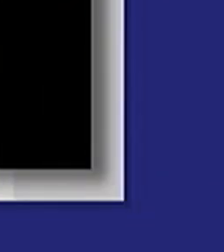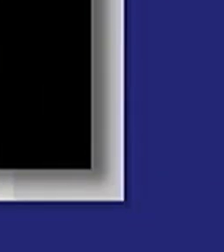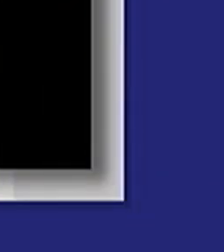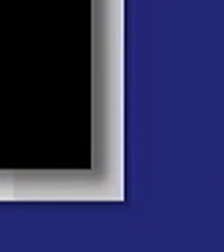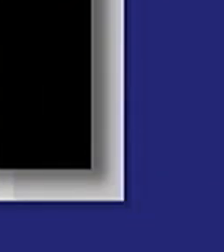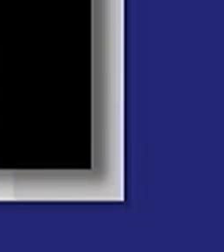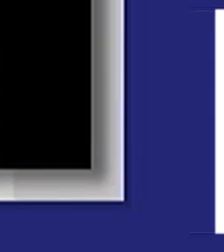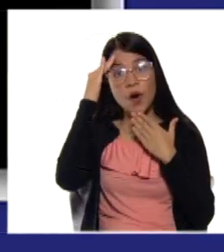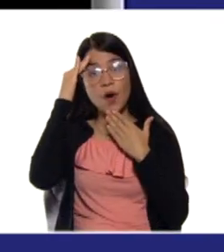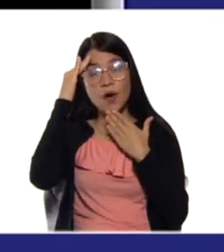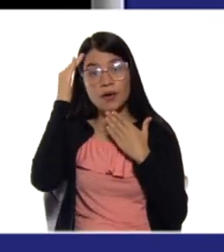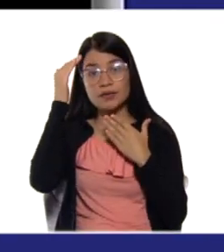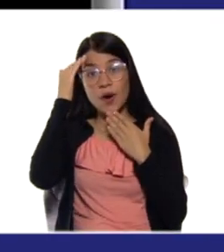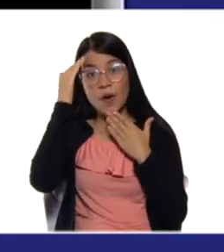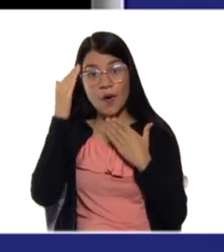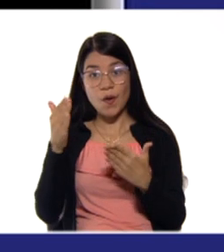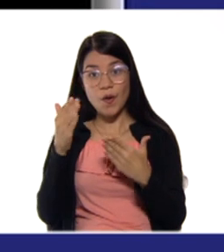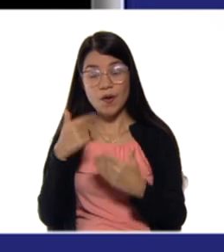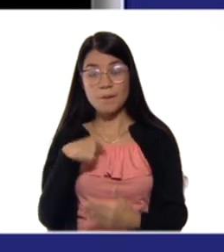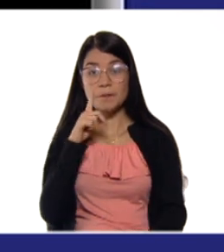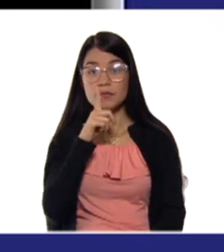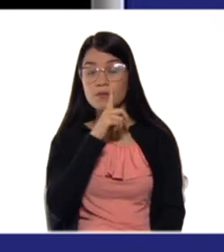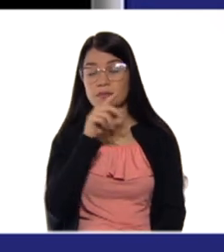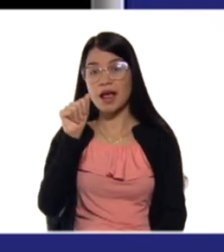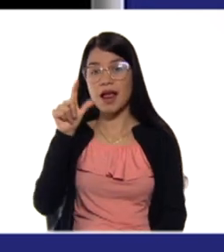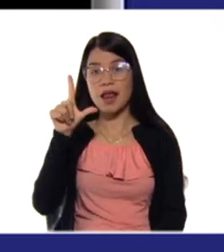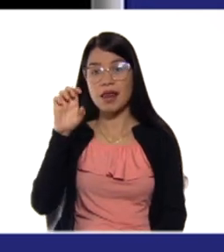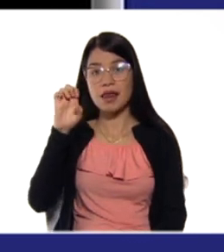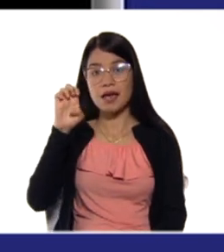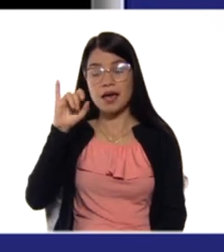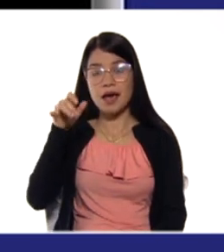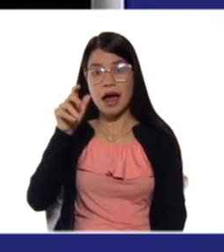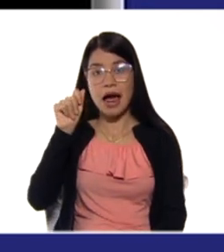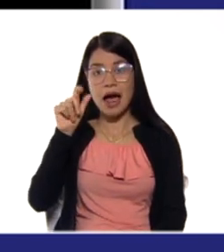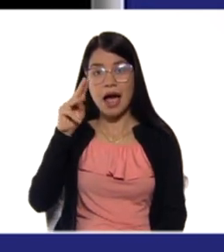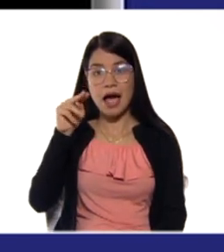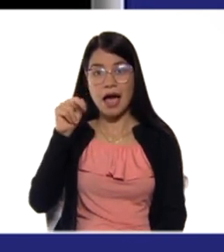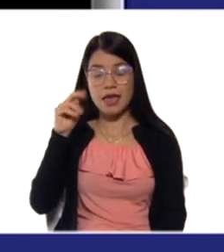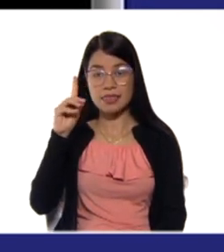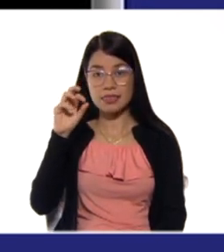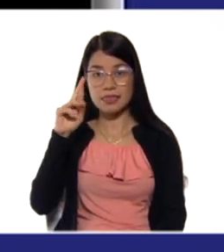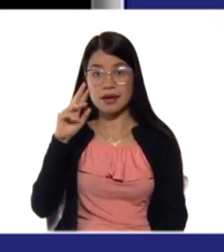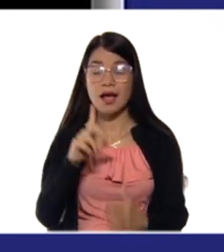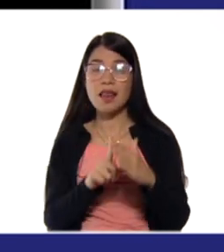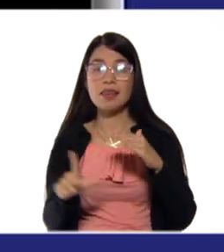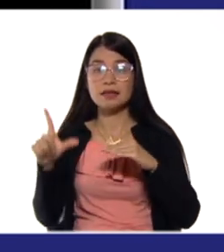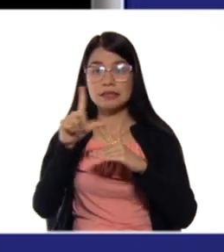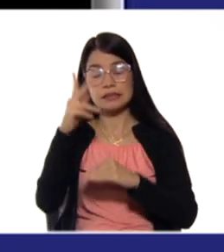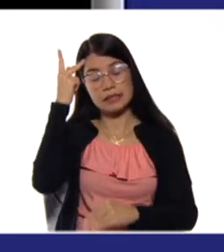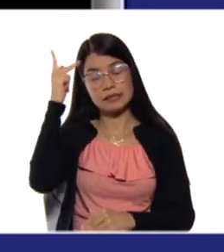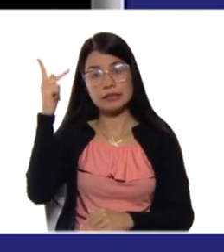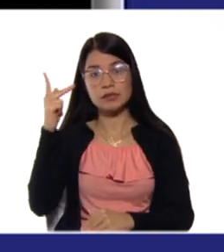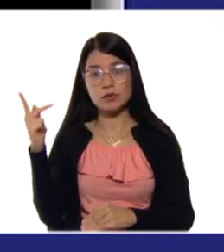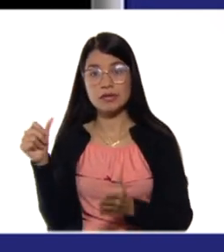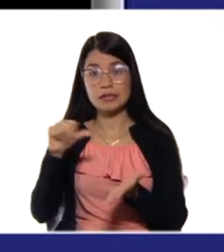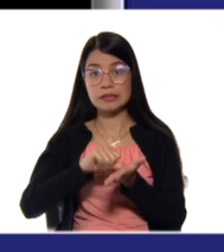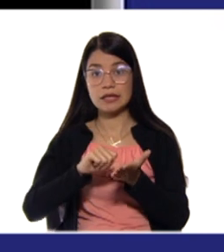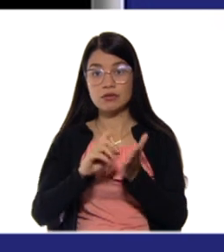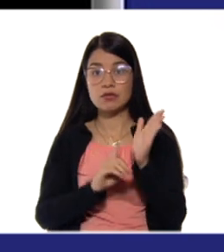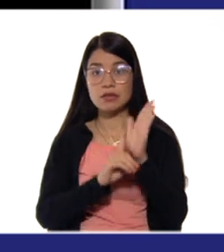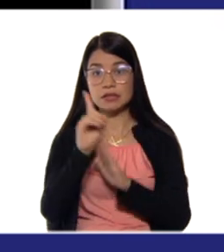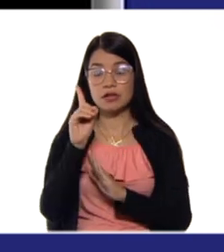Hola, quien te habla Alejandra Mulder, licenciada en psicología del Centro de Desarrollo Infantil número 15,